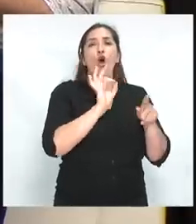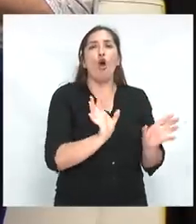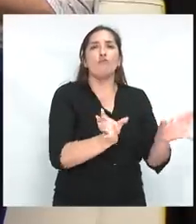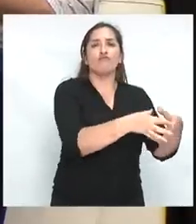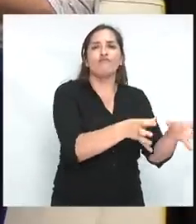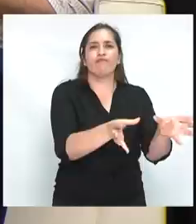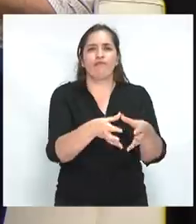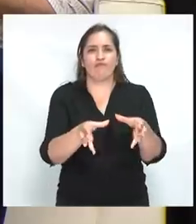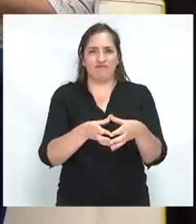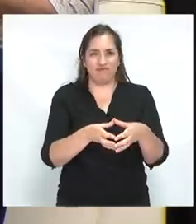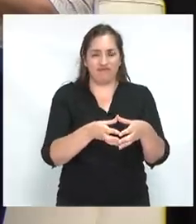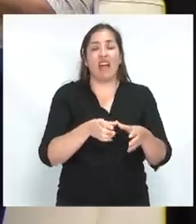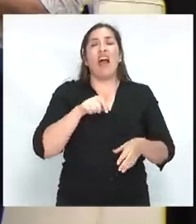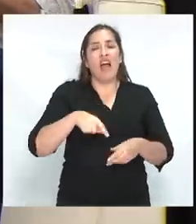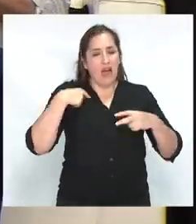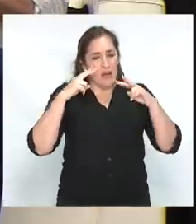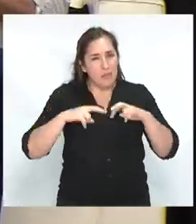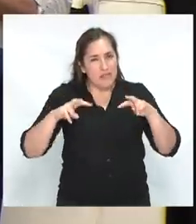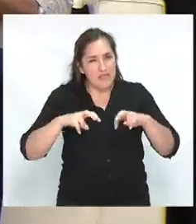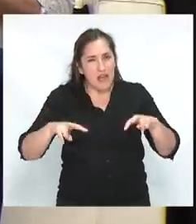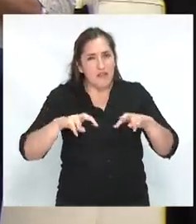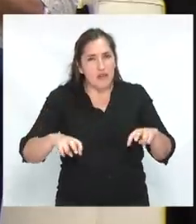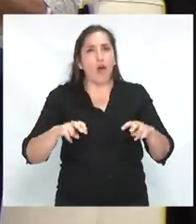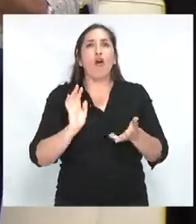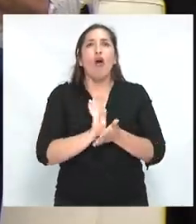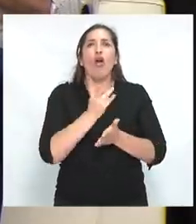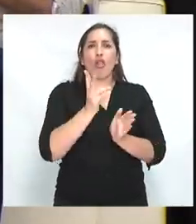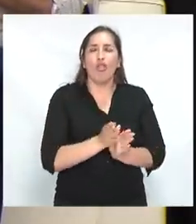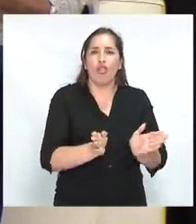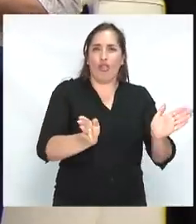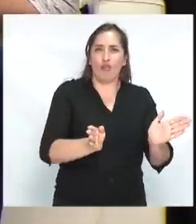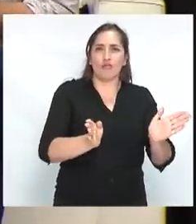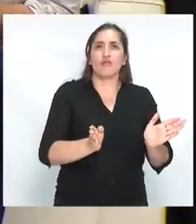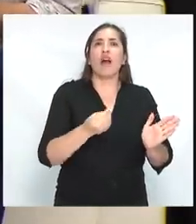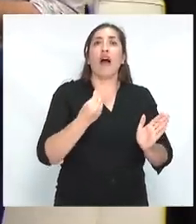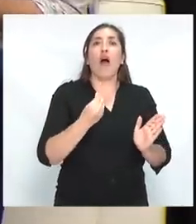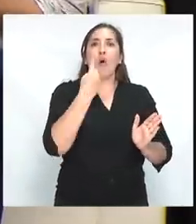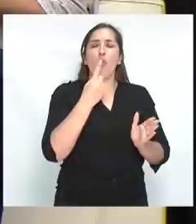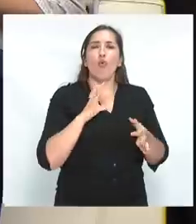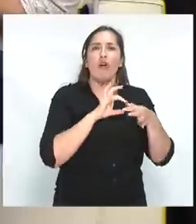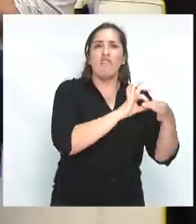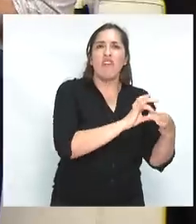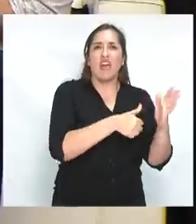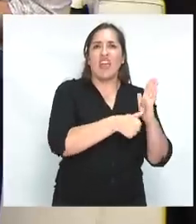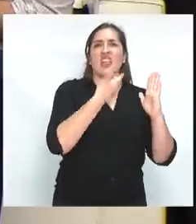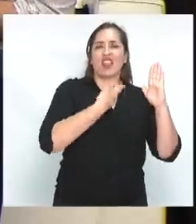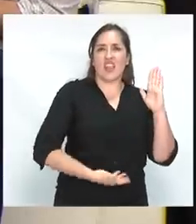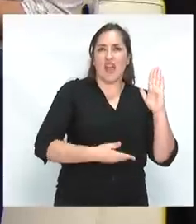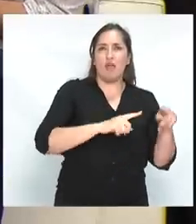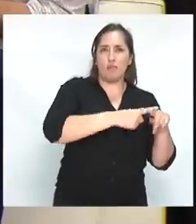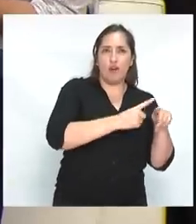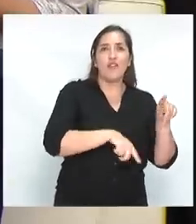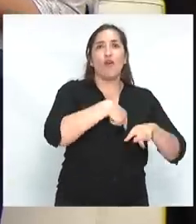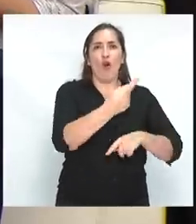política en la investigación y la izquierda como un hecho de identidad política. Entiendo así las palabras